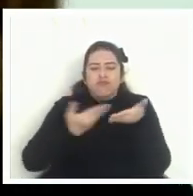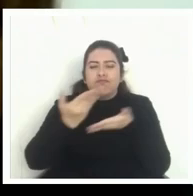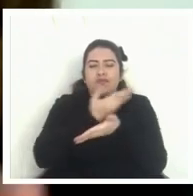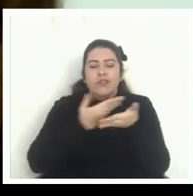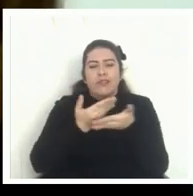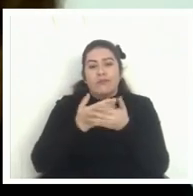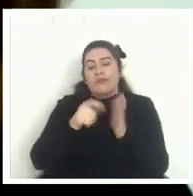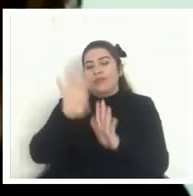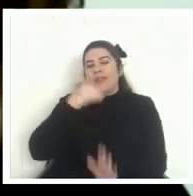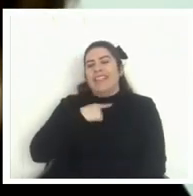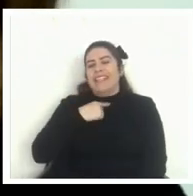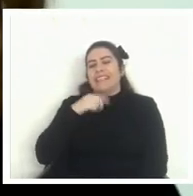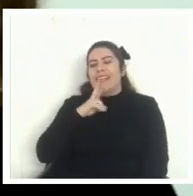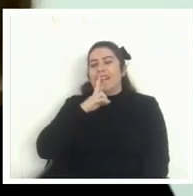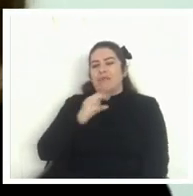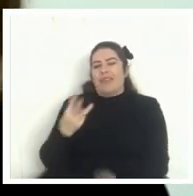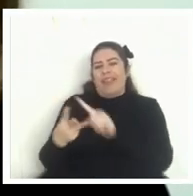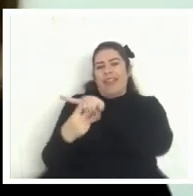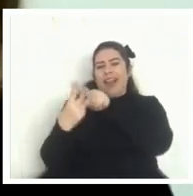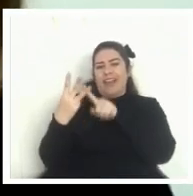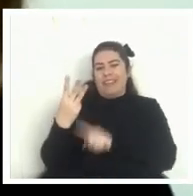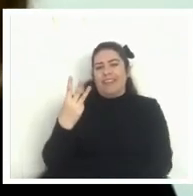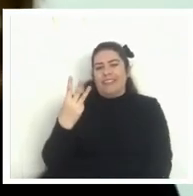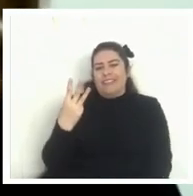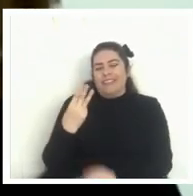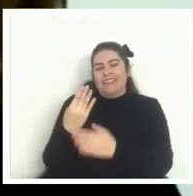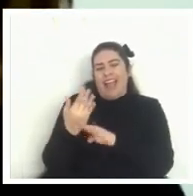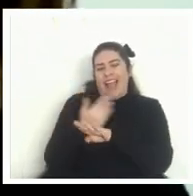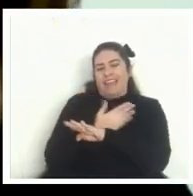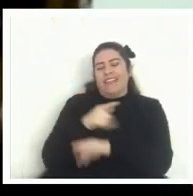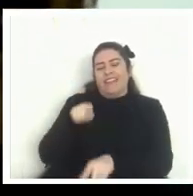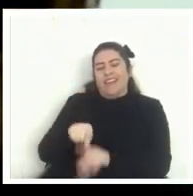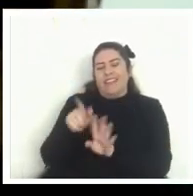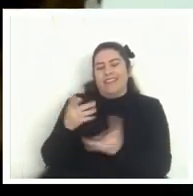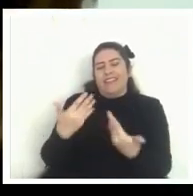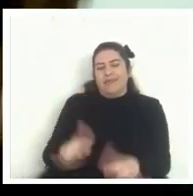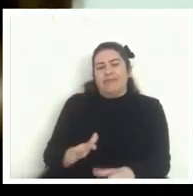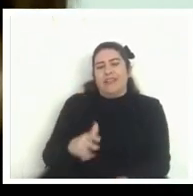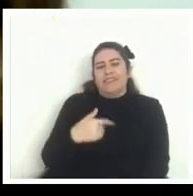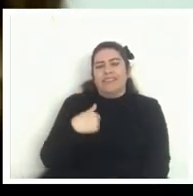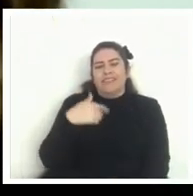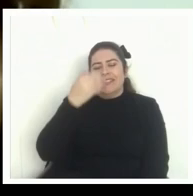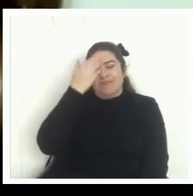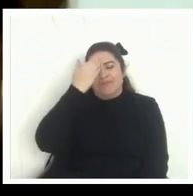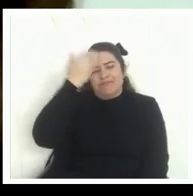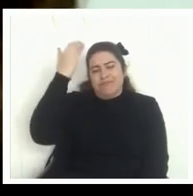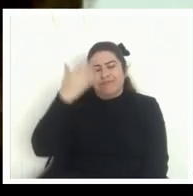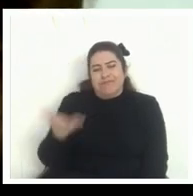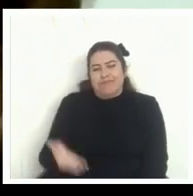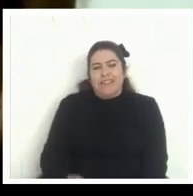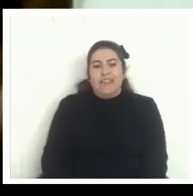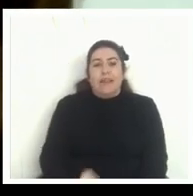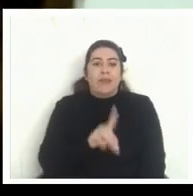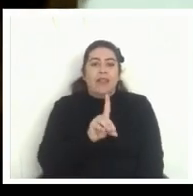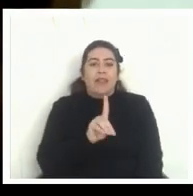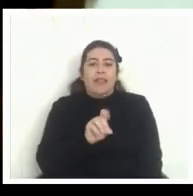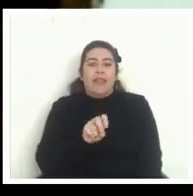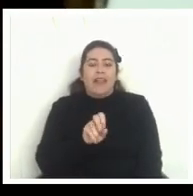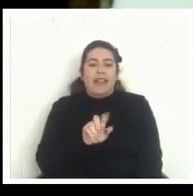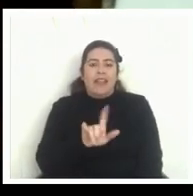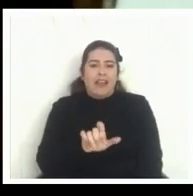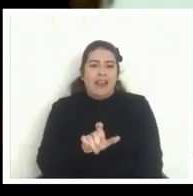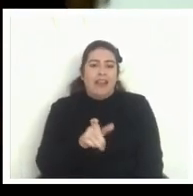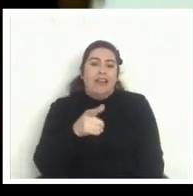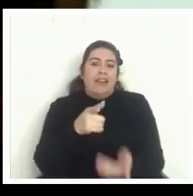respuestas de las tres expertas previas ellas son las que han pensado más de esto y también Daniel que están seguramente a la calidad